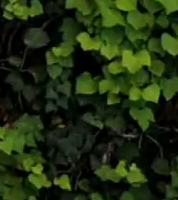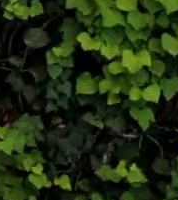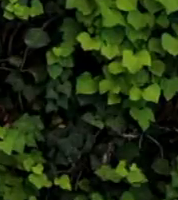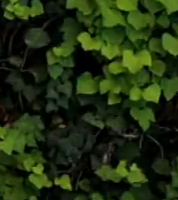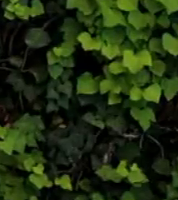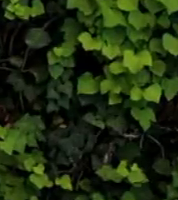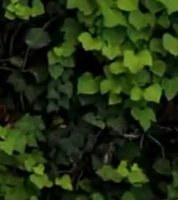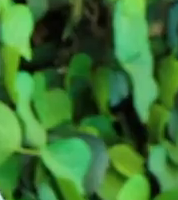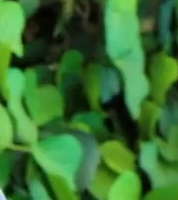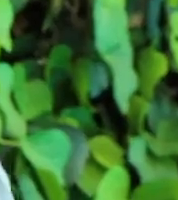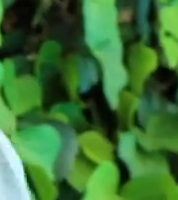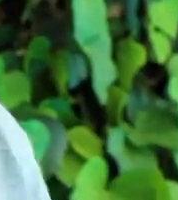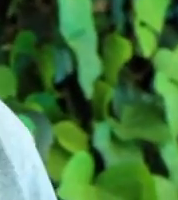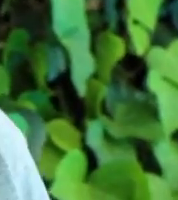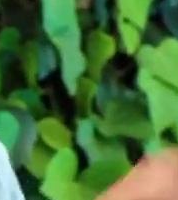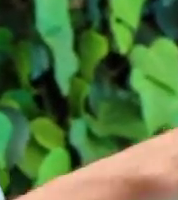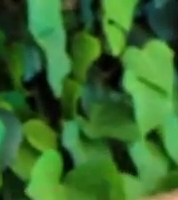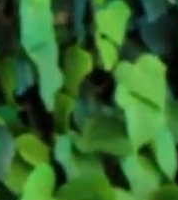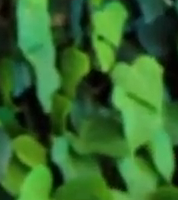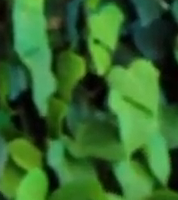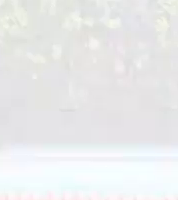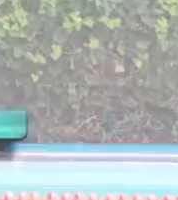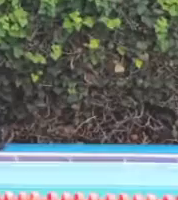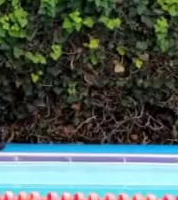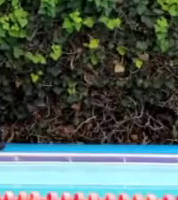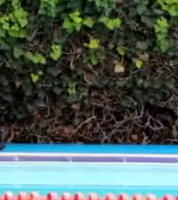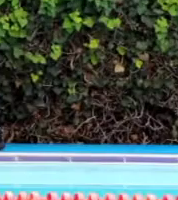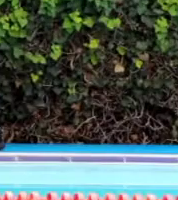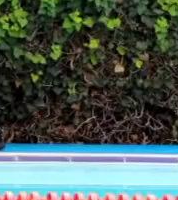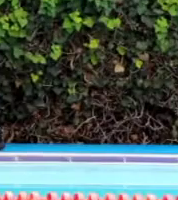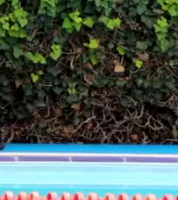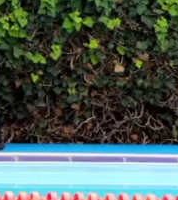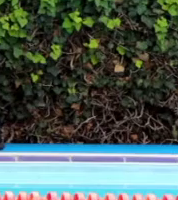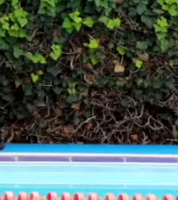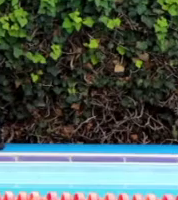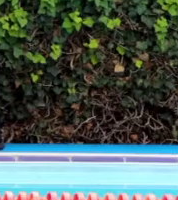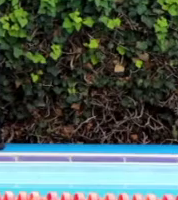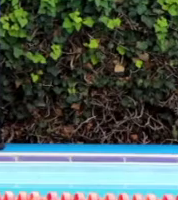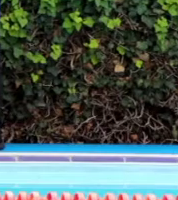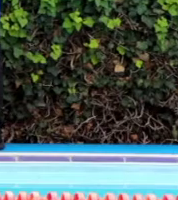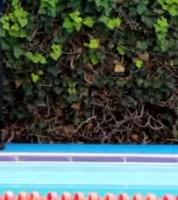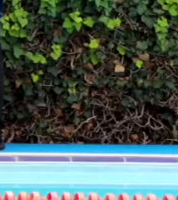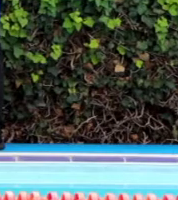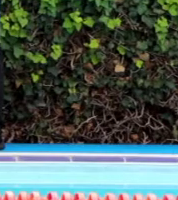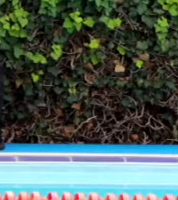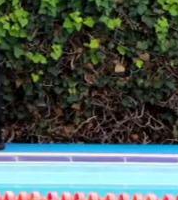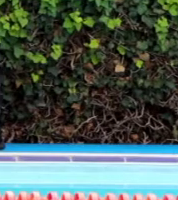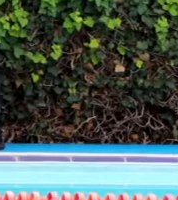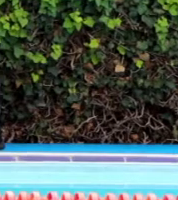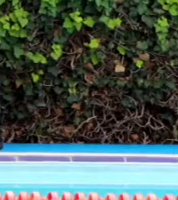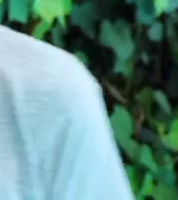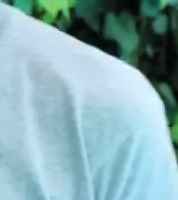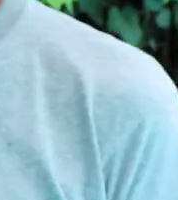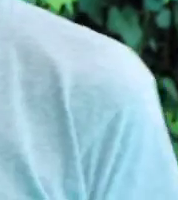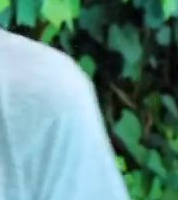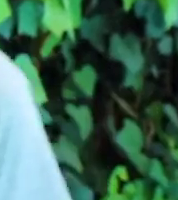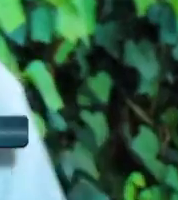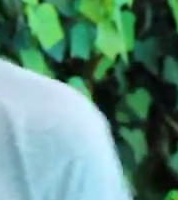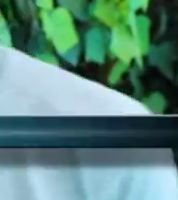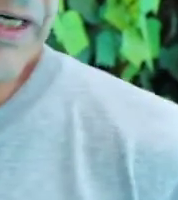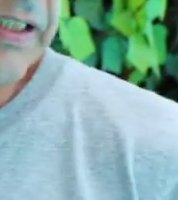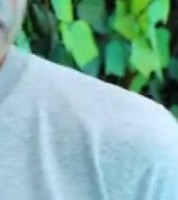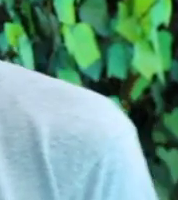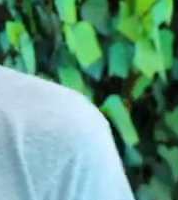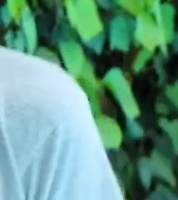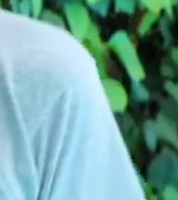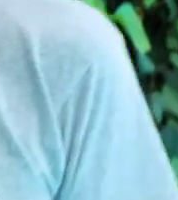Recuerda, entre clase y clase, activa tu cuerpo. Ok, vamos a tomar un palo, lo que vamos a trabajar es brazo, abrimos